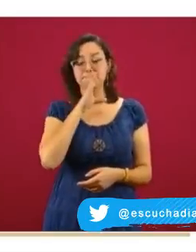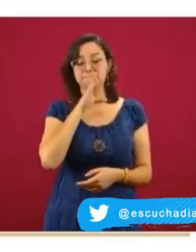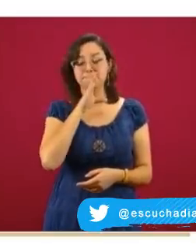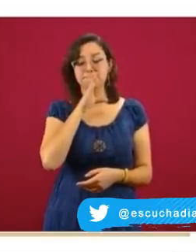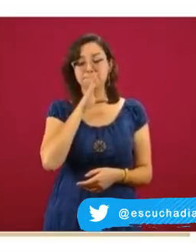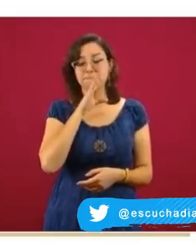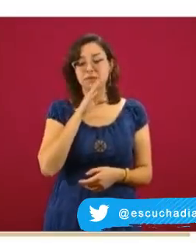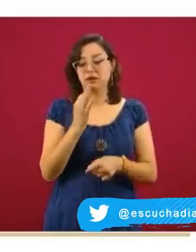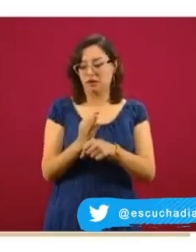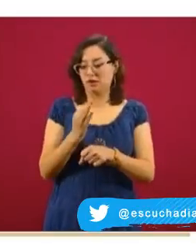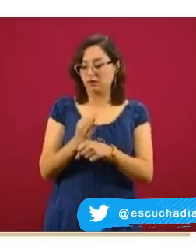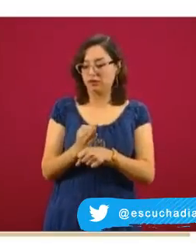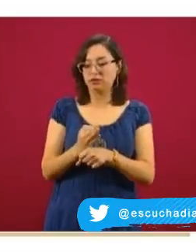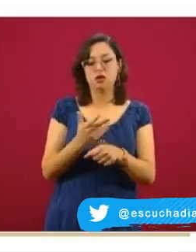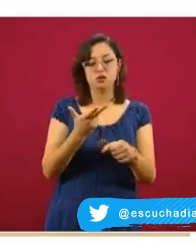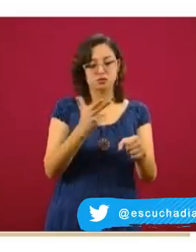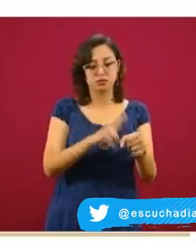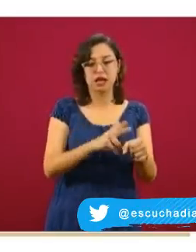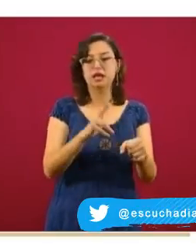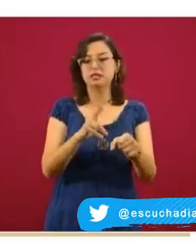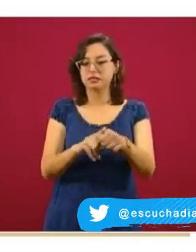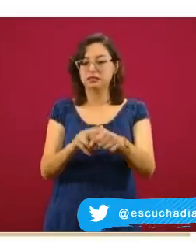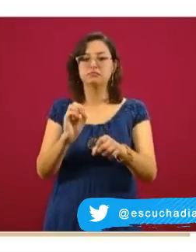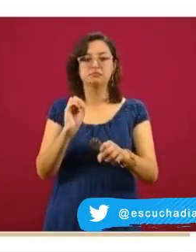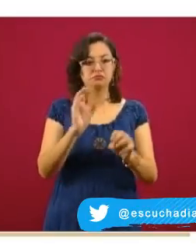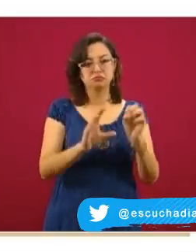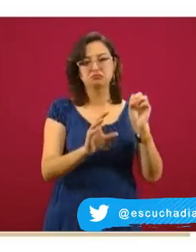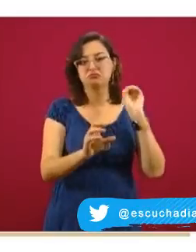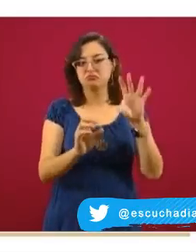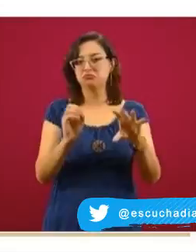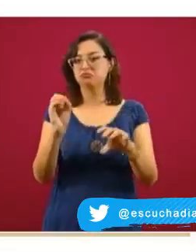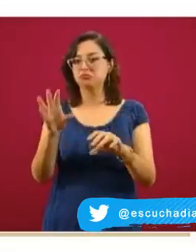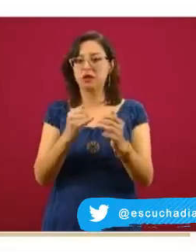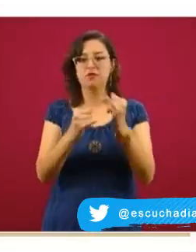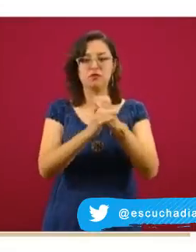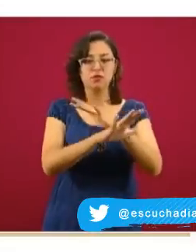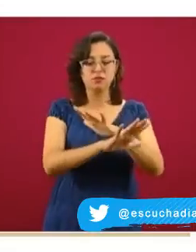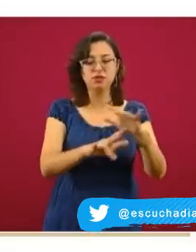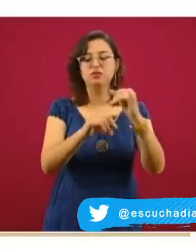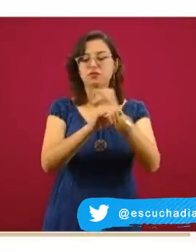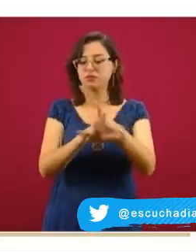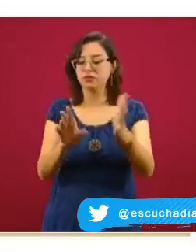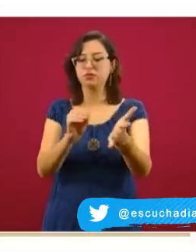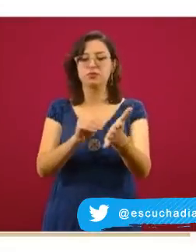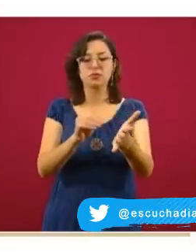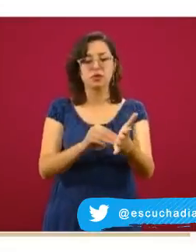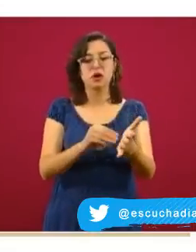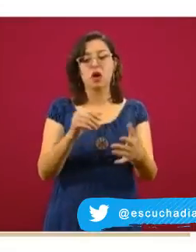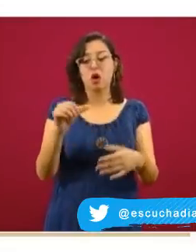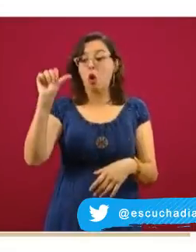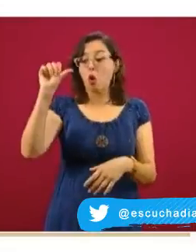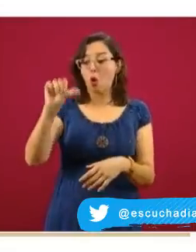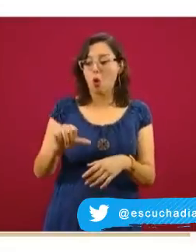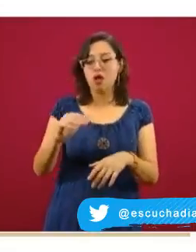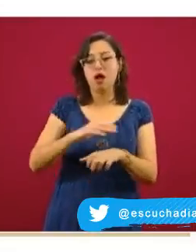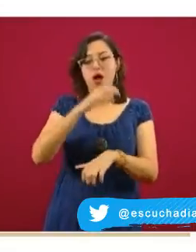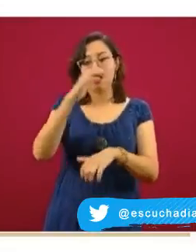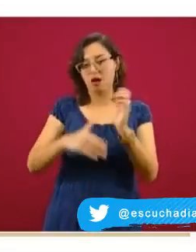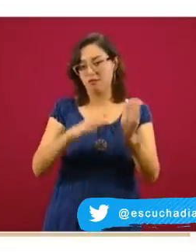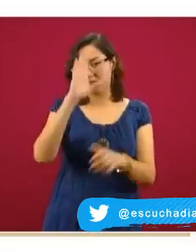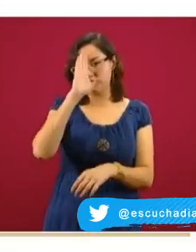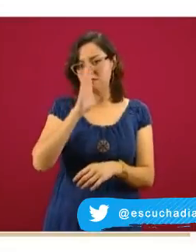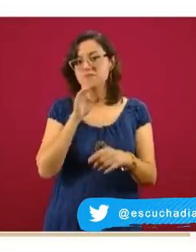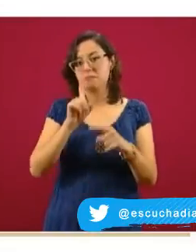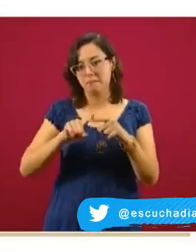mientras estamos en la conferencia, todavía hay hospitales que están notificando sus datos, por lo tanto el de hoy lo podremos ver el día de mañana,